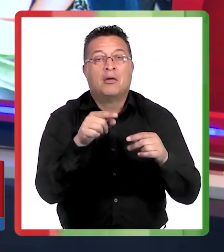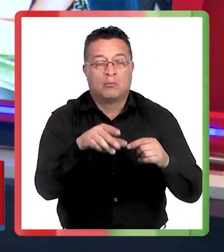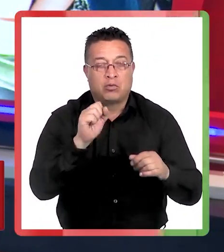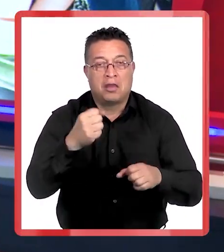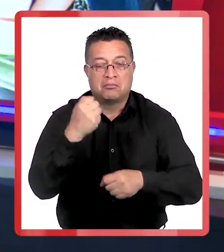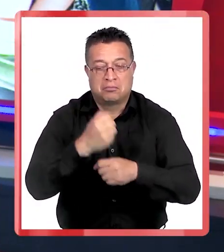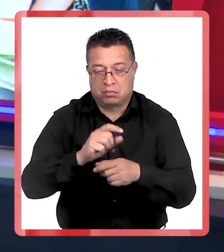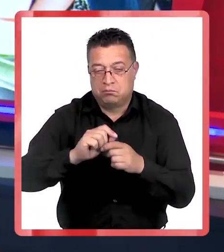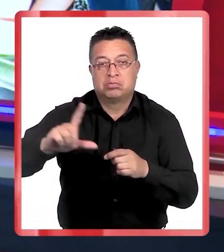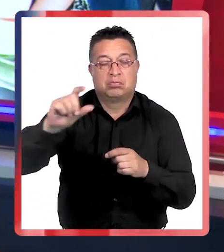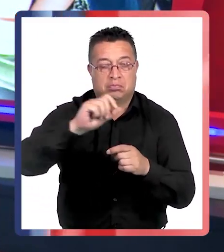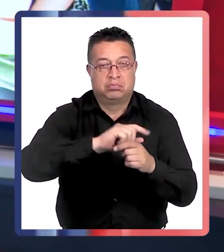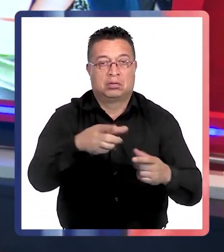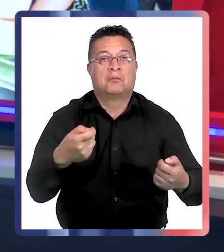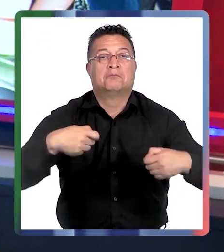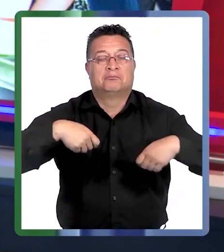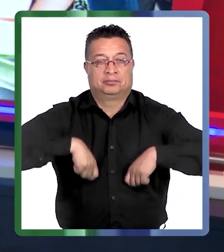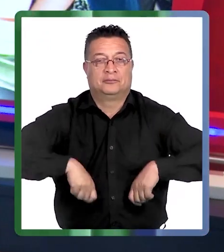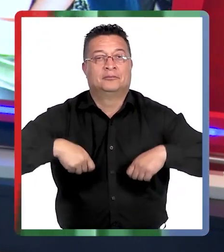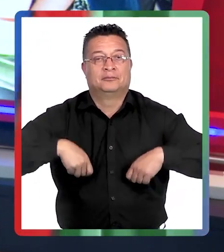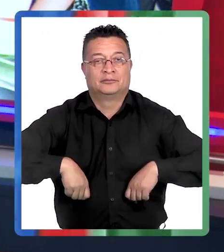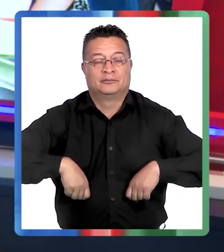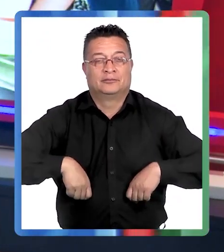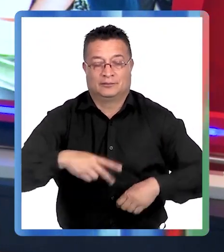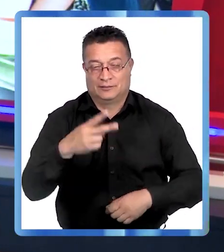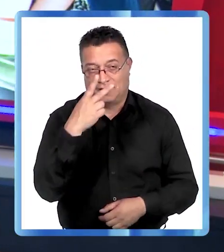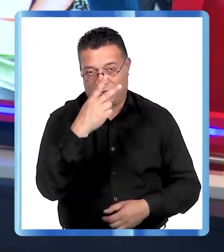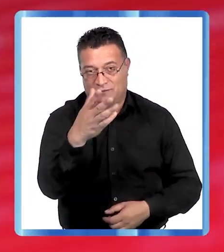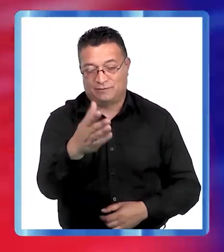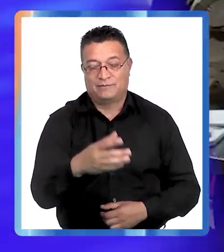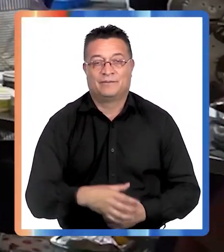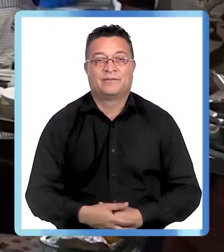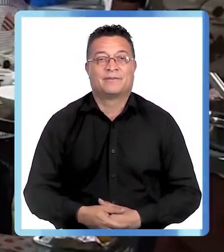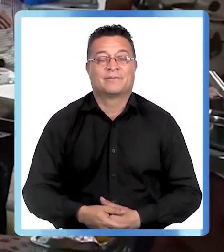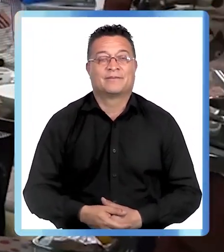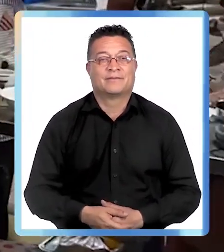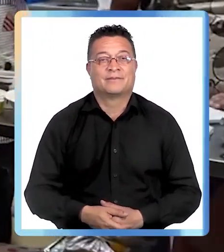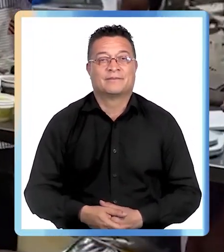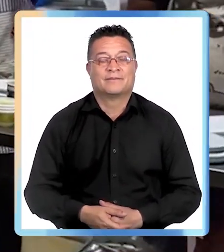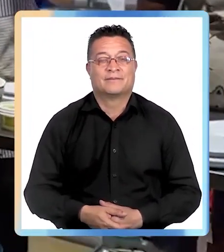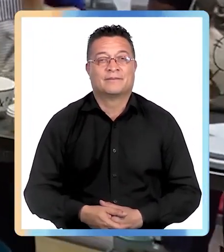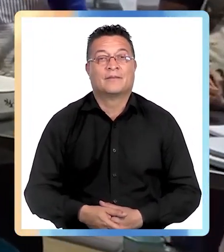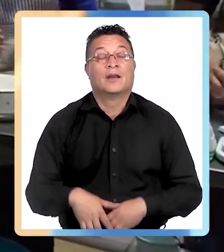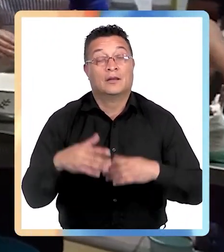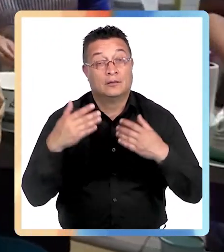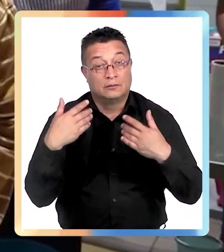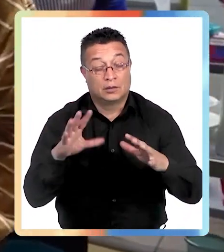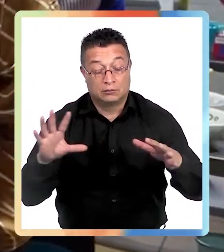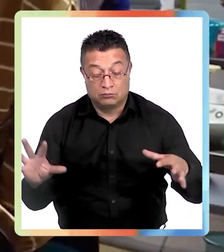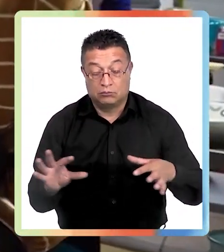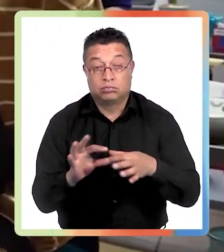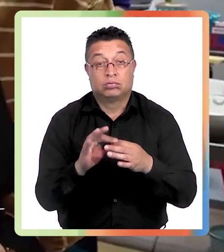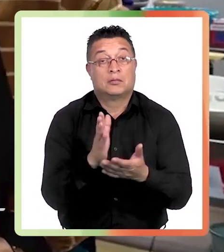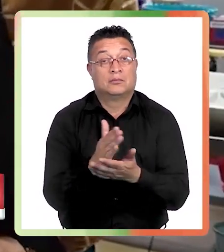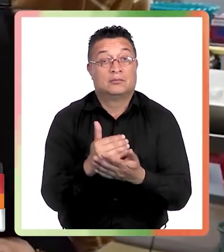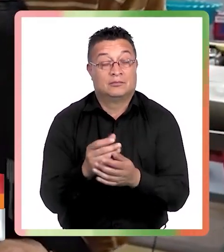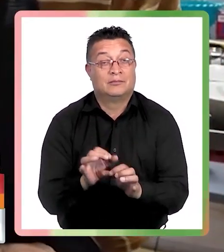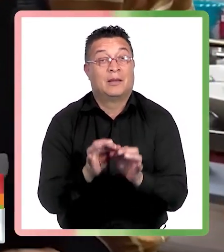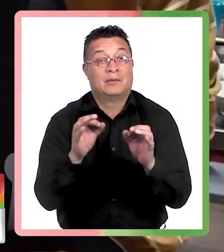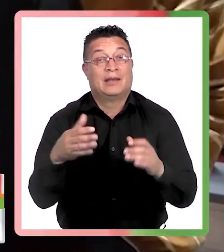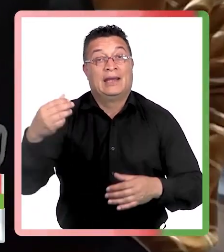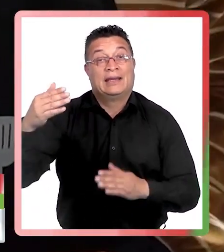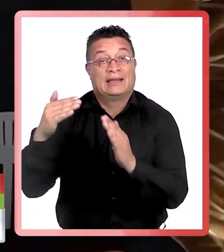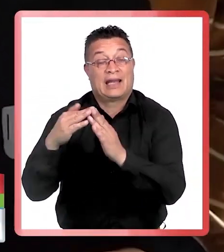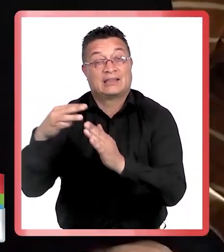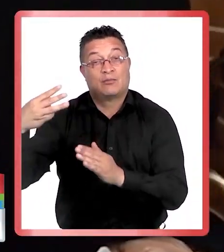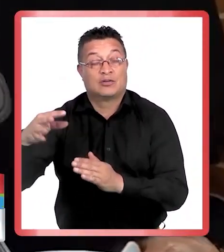emprendimiento y generar ingresos. BTV nos cuenta. A través de una alianza estratégica entre la Casa